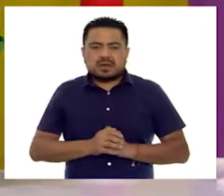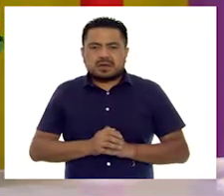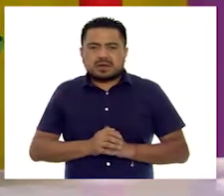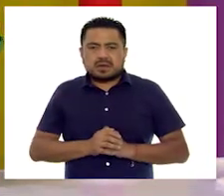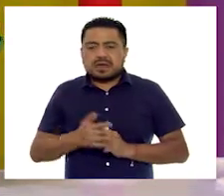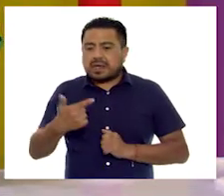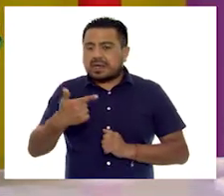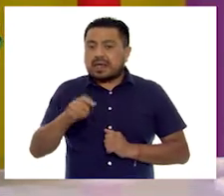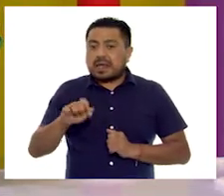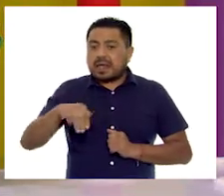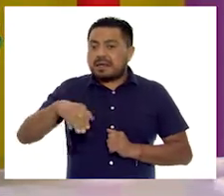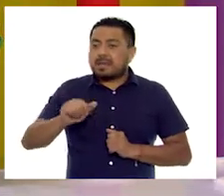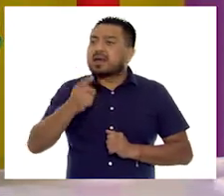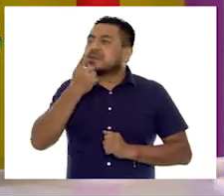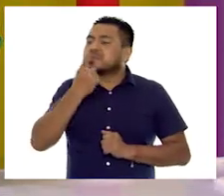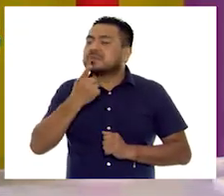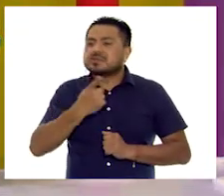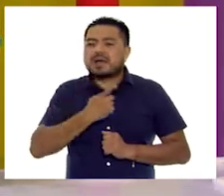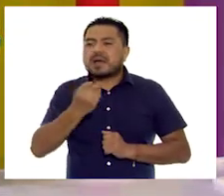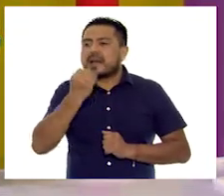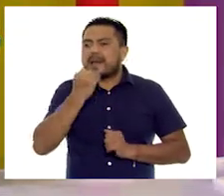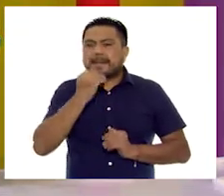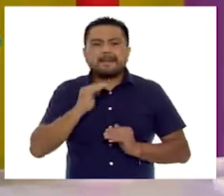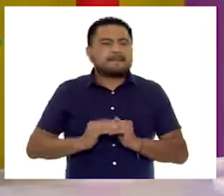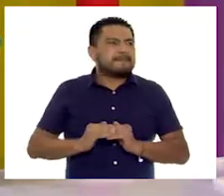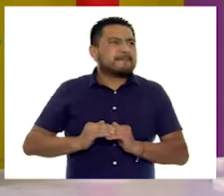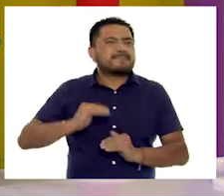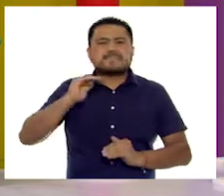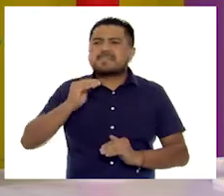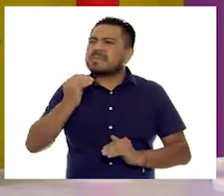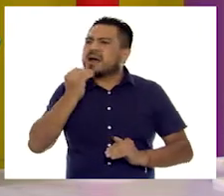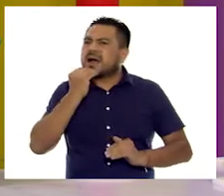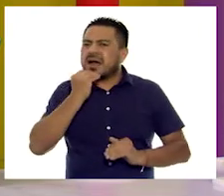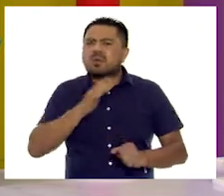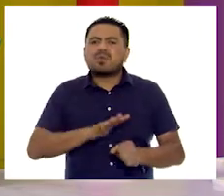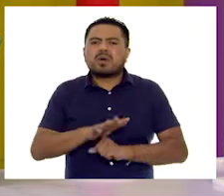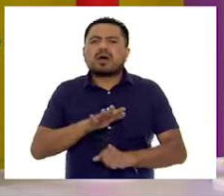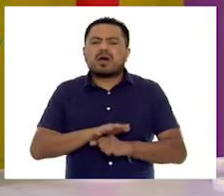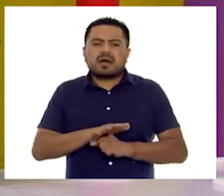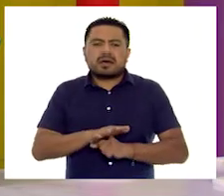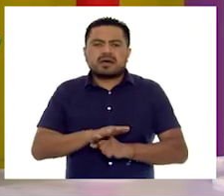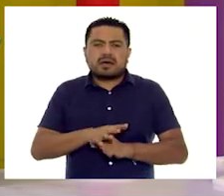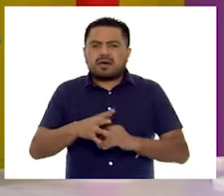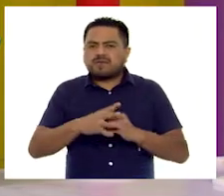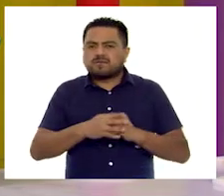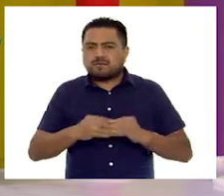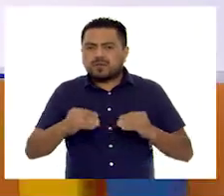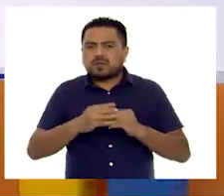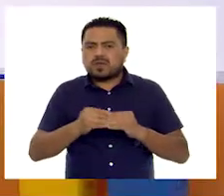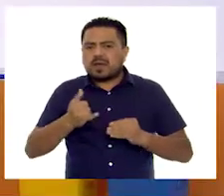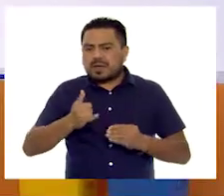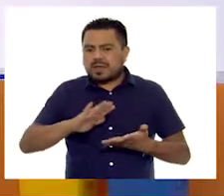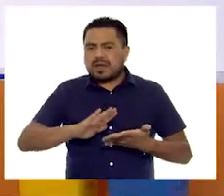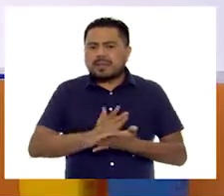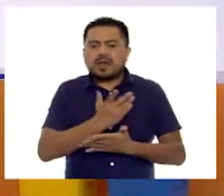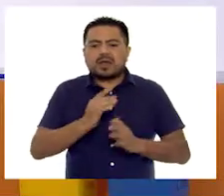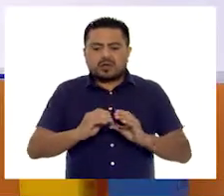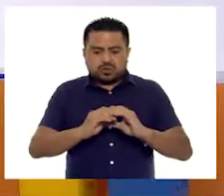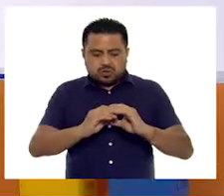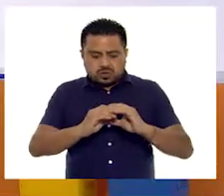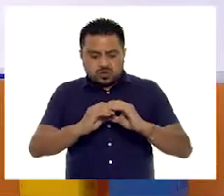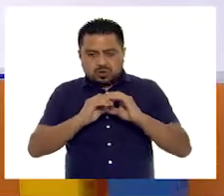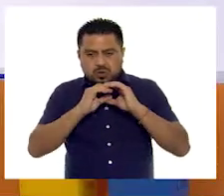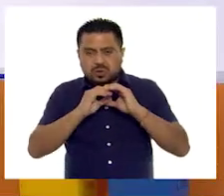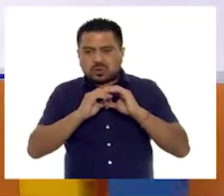nos dice que el alimento que más se consumía era la fruta y la torta. La fruta y la